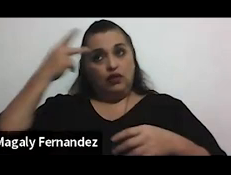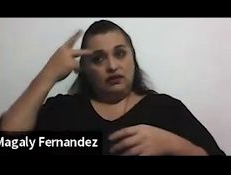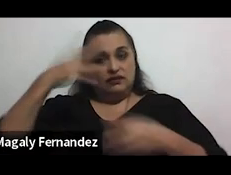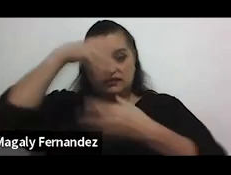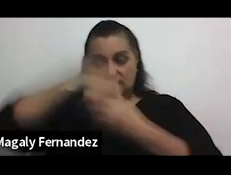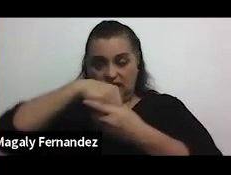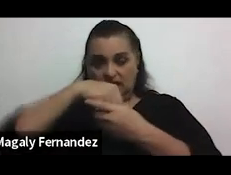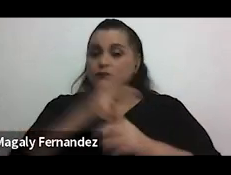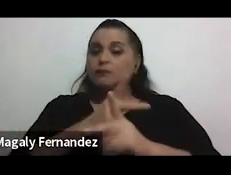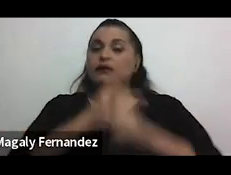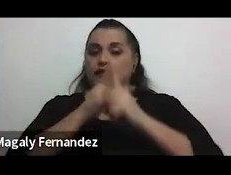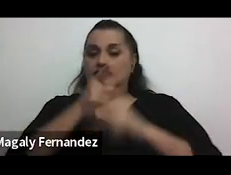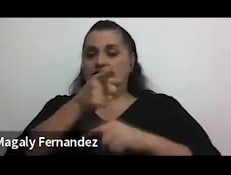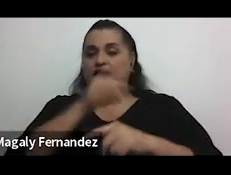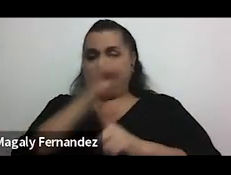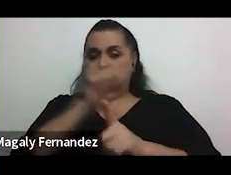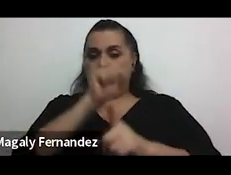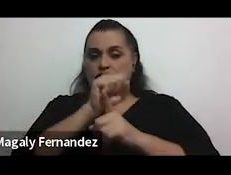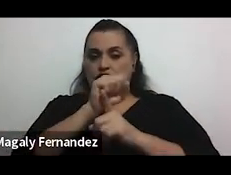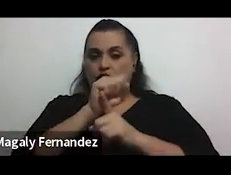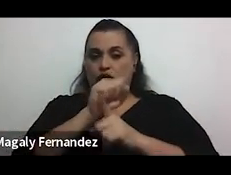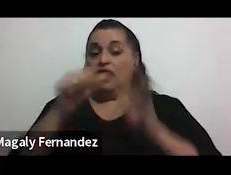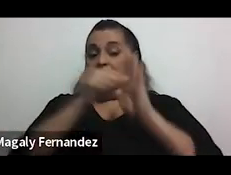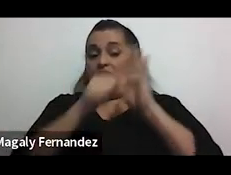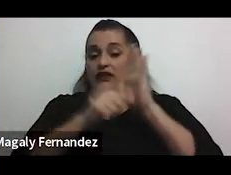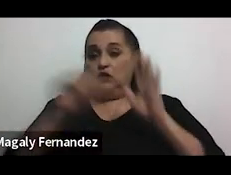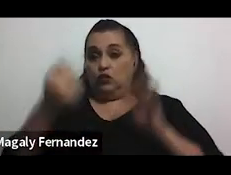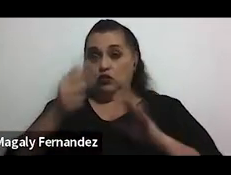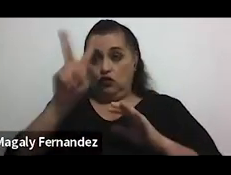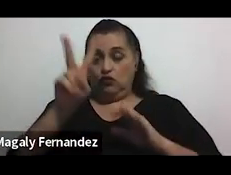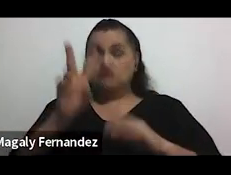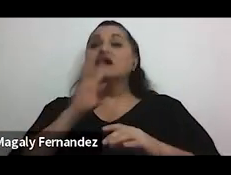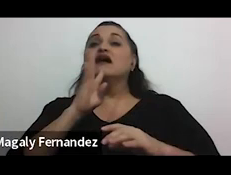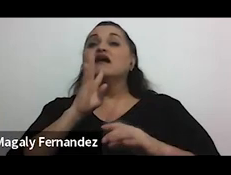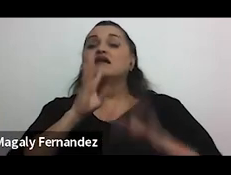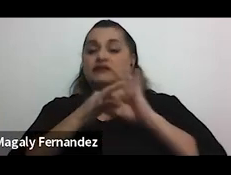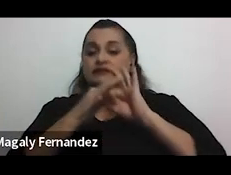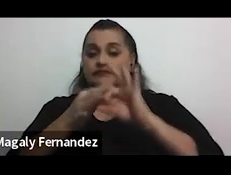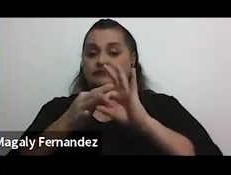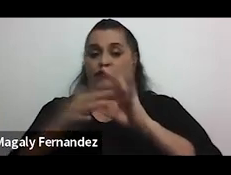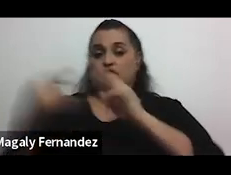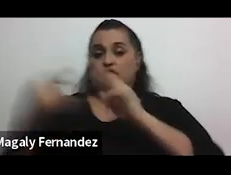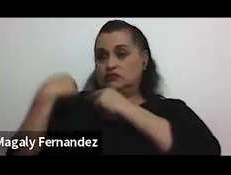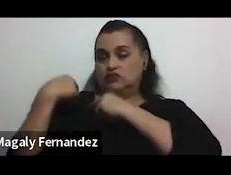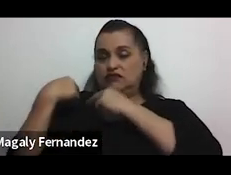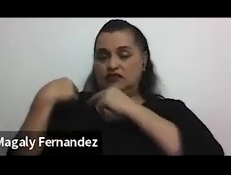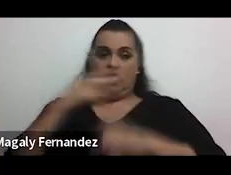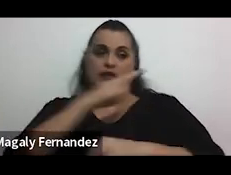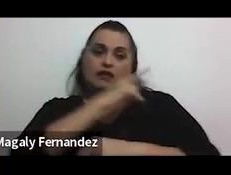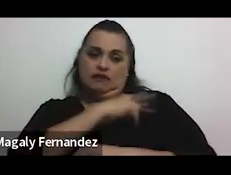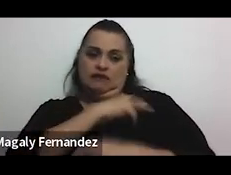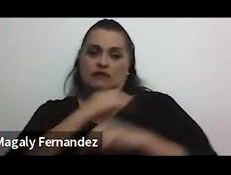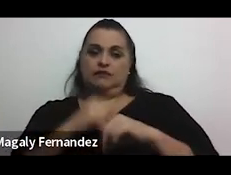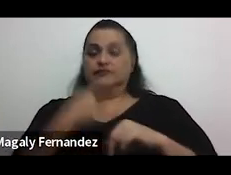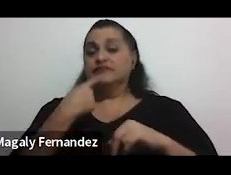para prevenir esa situación y el artículo 12 nos habla ya más propiamente en cuanto a la responsabilidad del patrón entonces lo que se